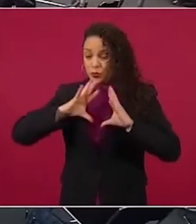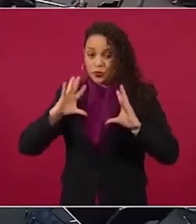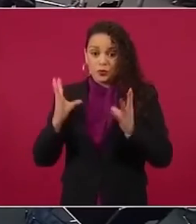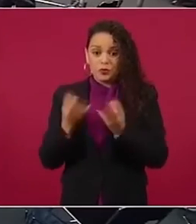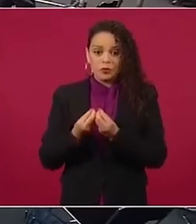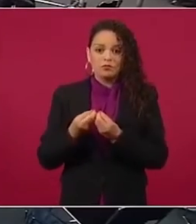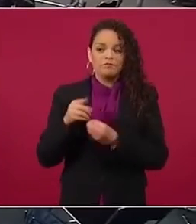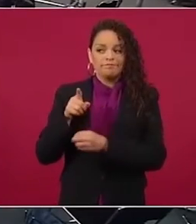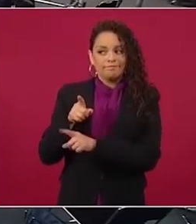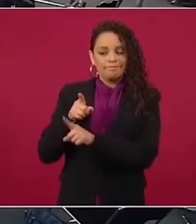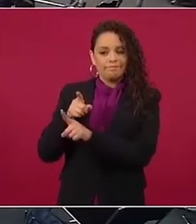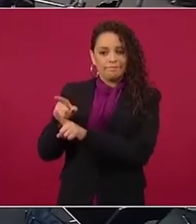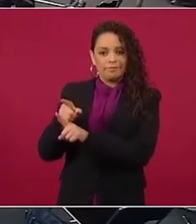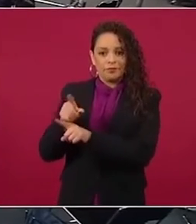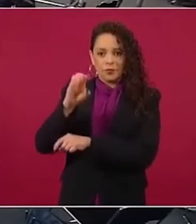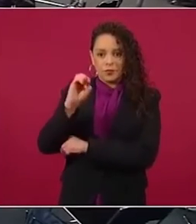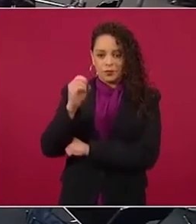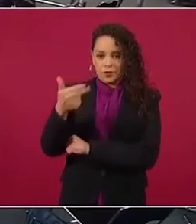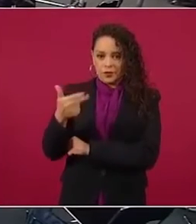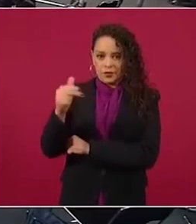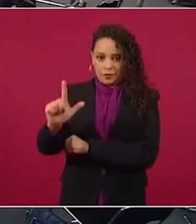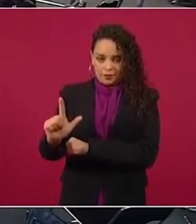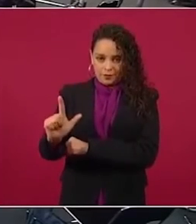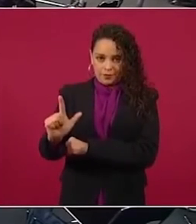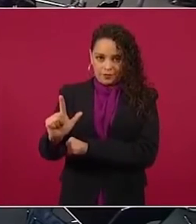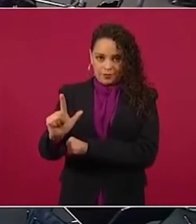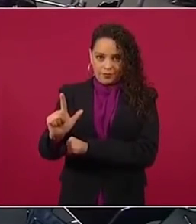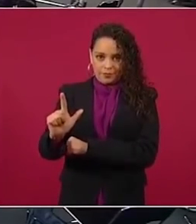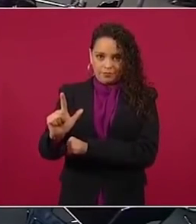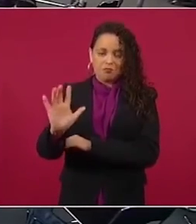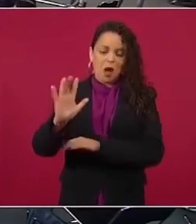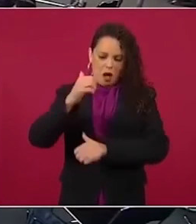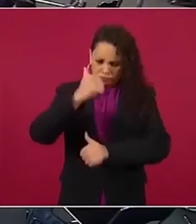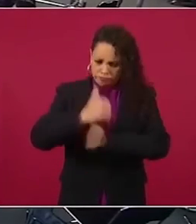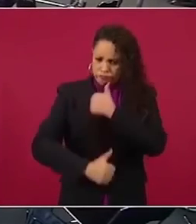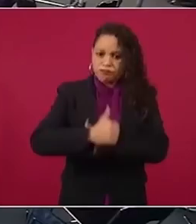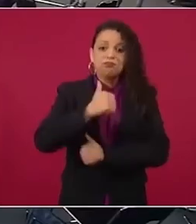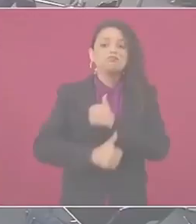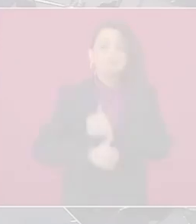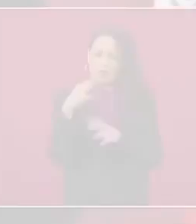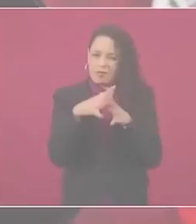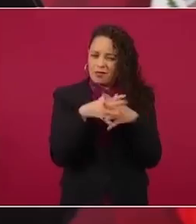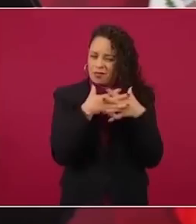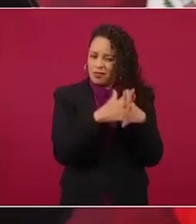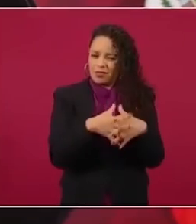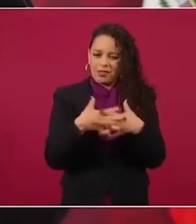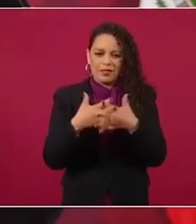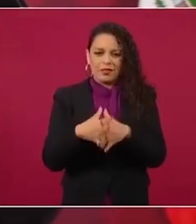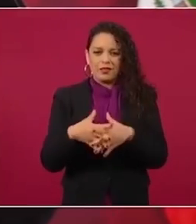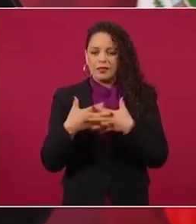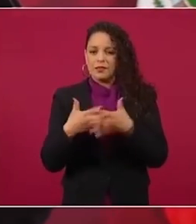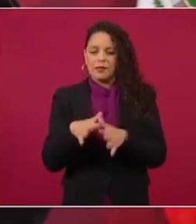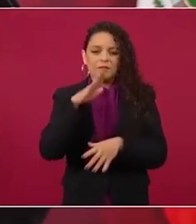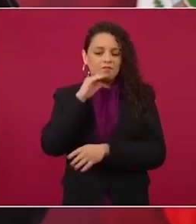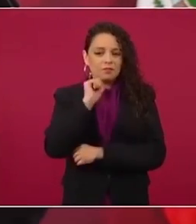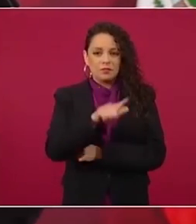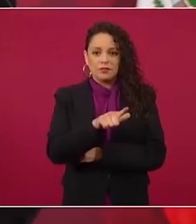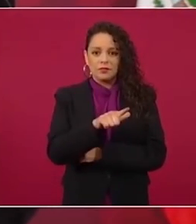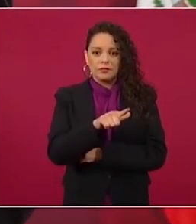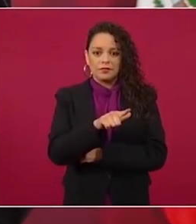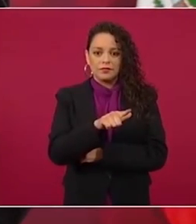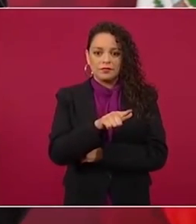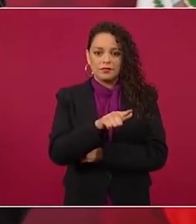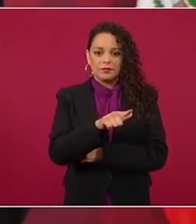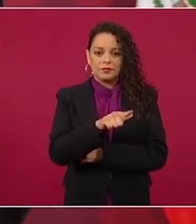antes de llegar al poder había un cuntuvernio y una promiscuidad económica-política entre las cúpulas de los